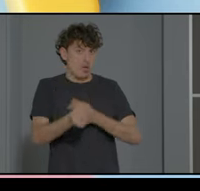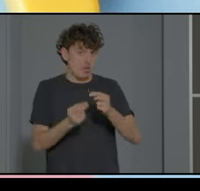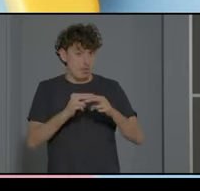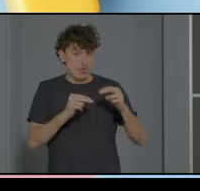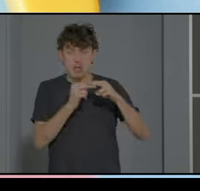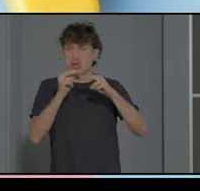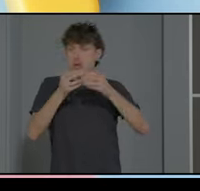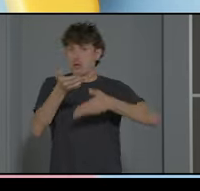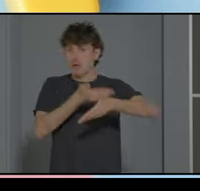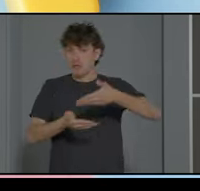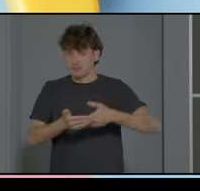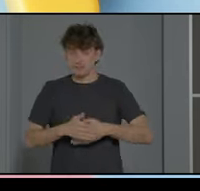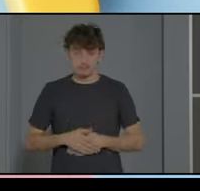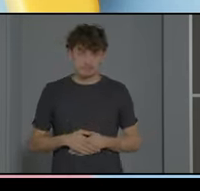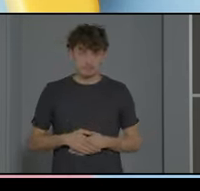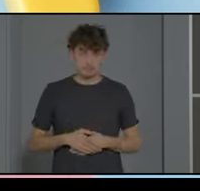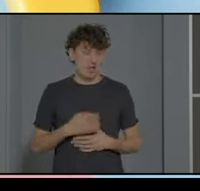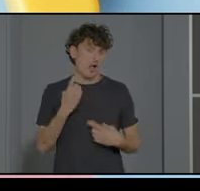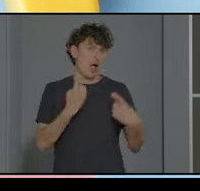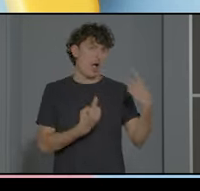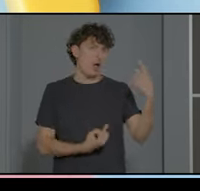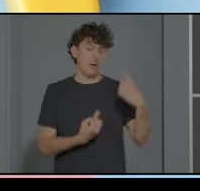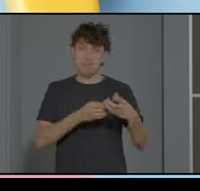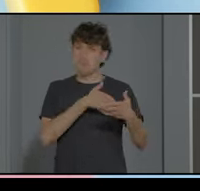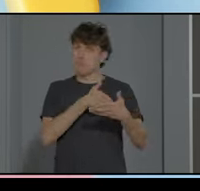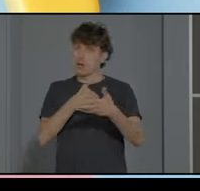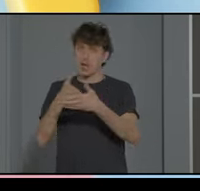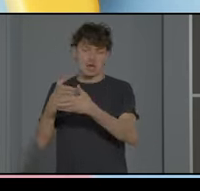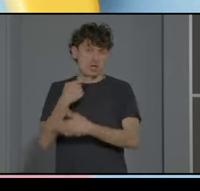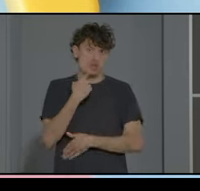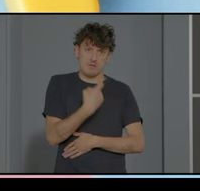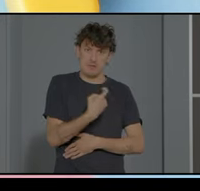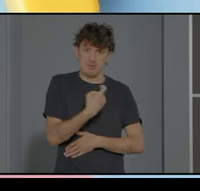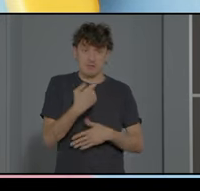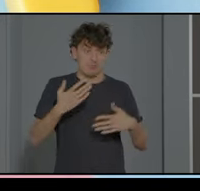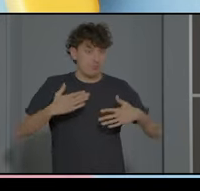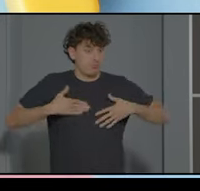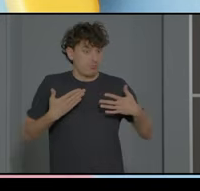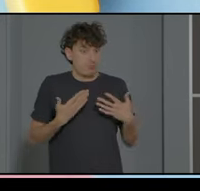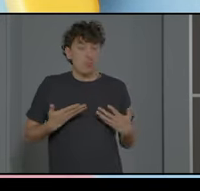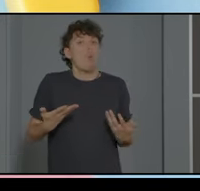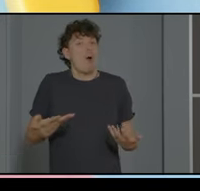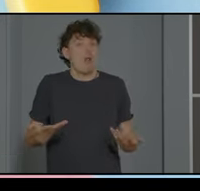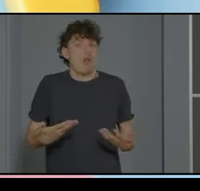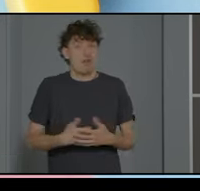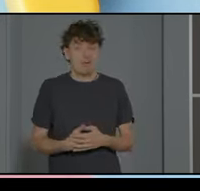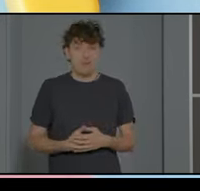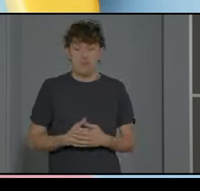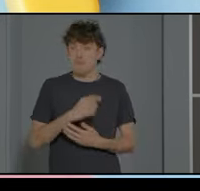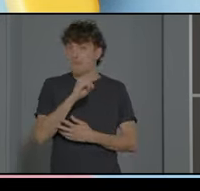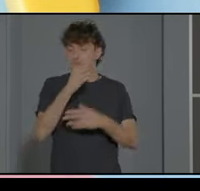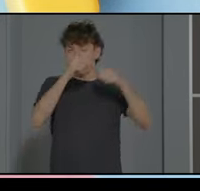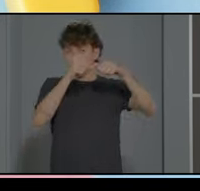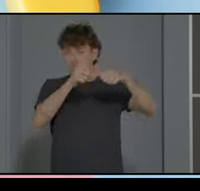Vamos a abordar un poquito algunas dificultades con las que nos encontramos. En primer lugar los estereotipos